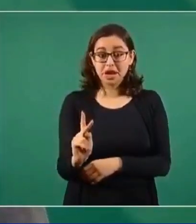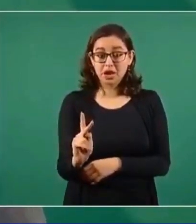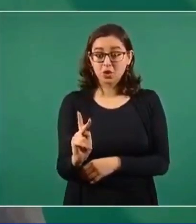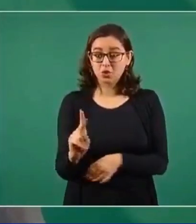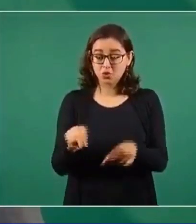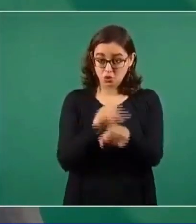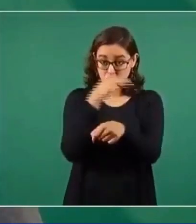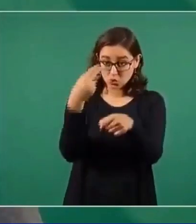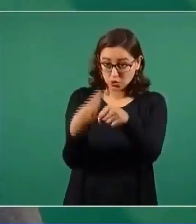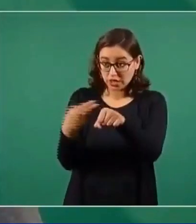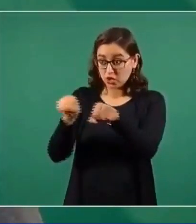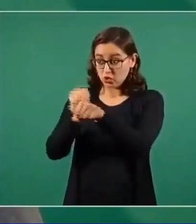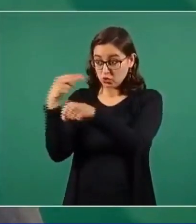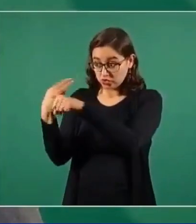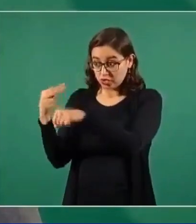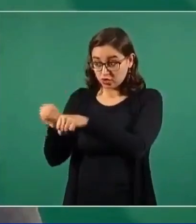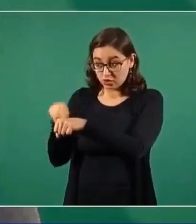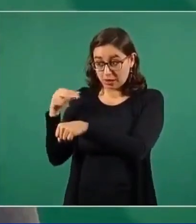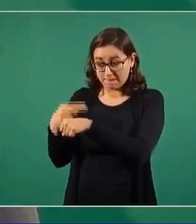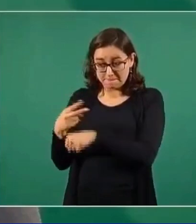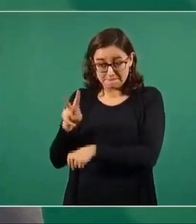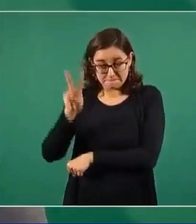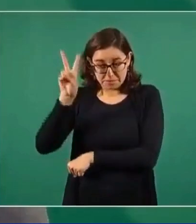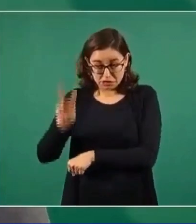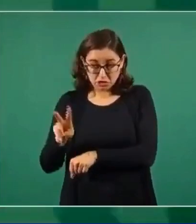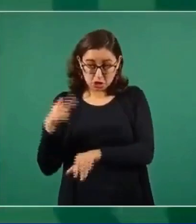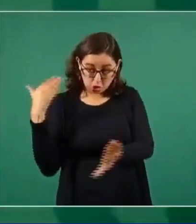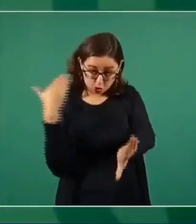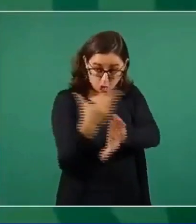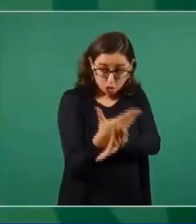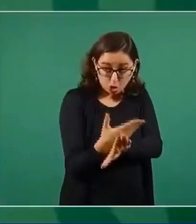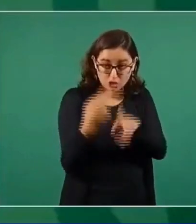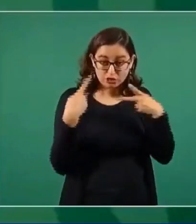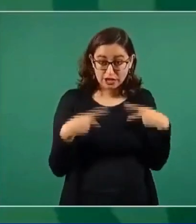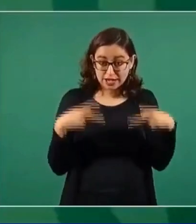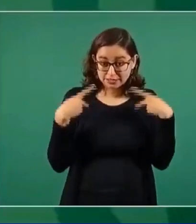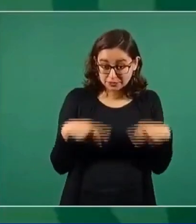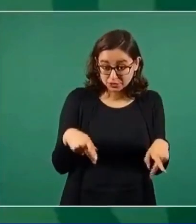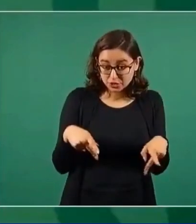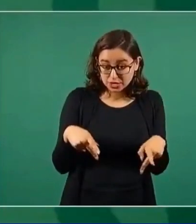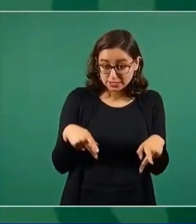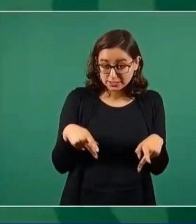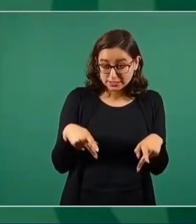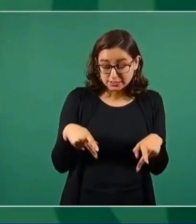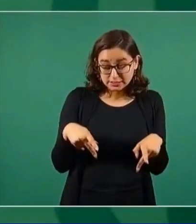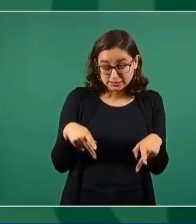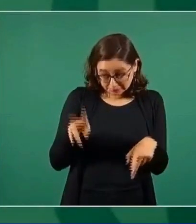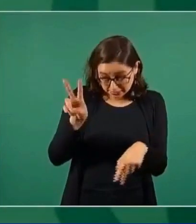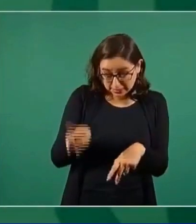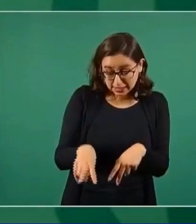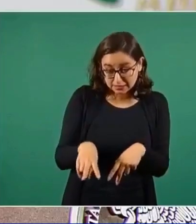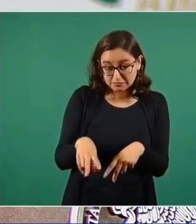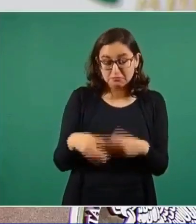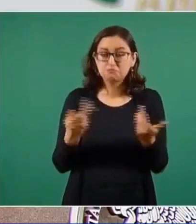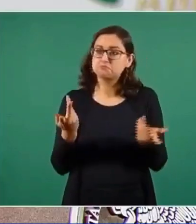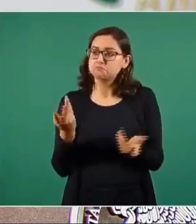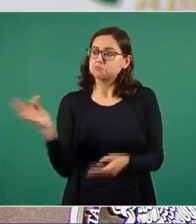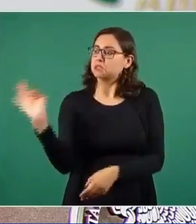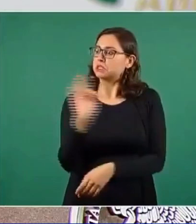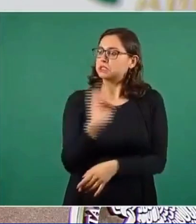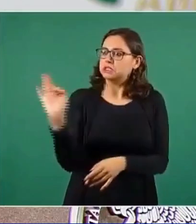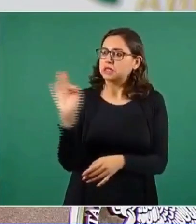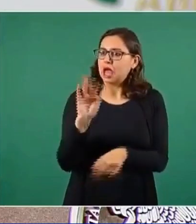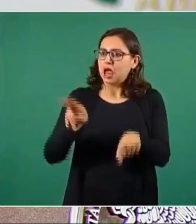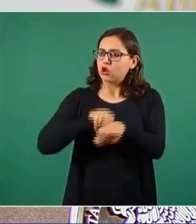notarios puede también ayudar a que cobren menos. Por las escrituras.